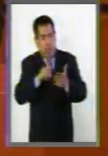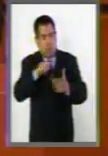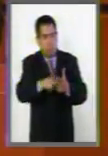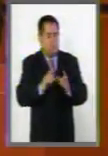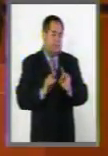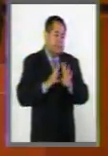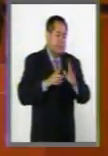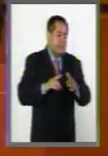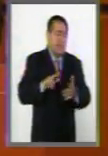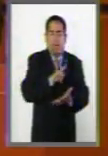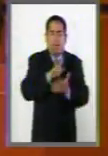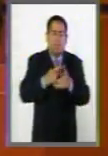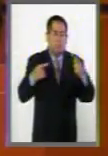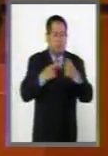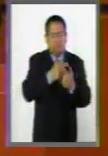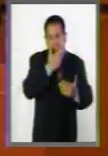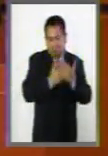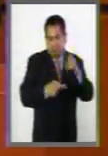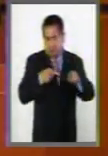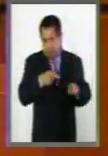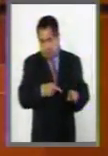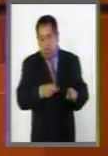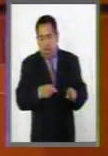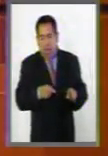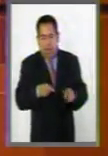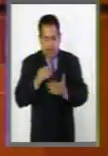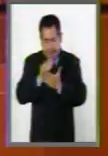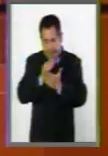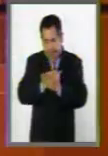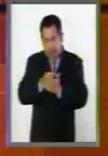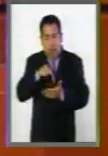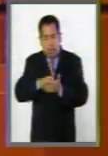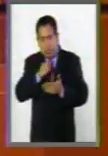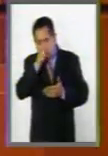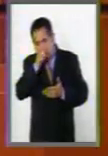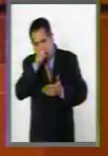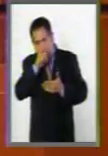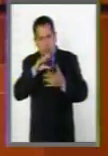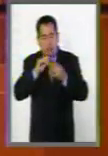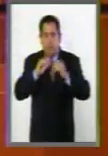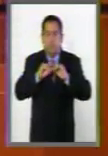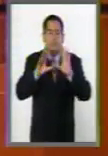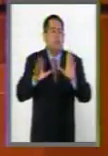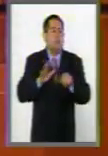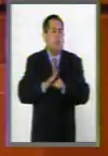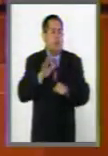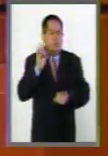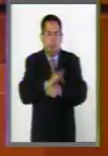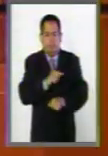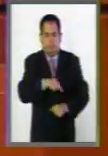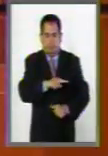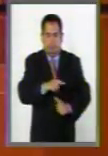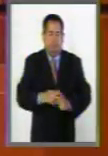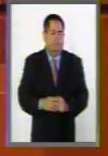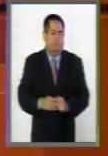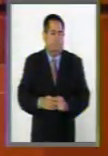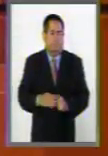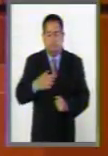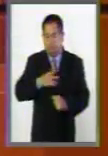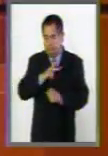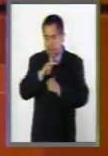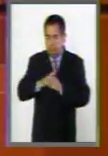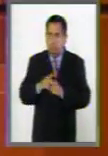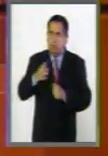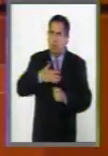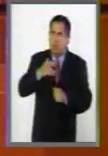leyes penales y el presente dictamen contiene las garantías ahí establecidas. Nuestro país asume